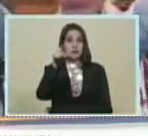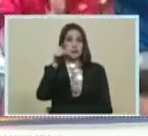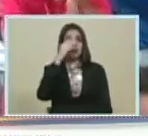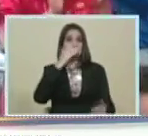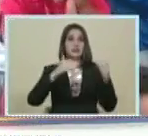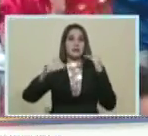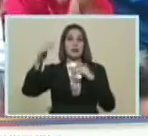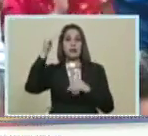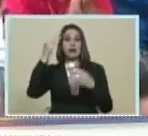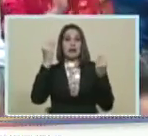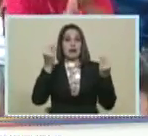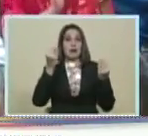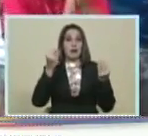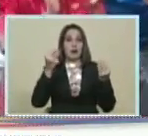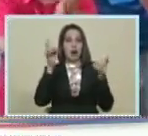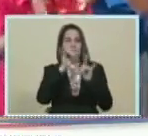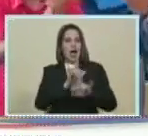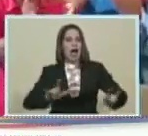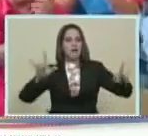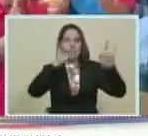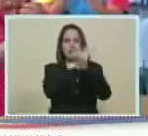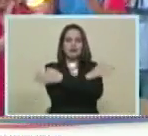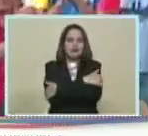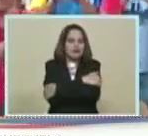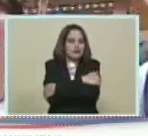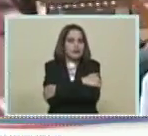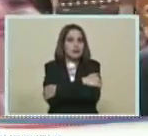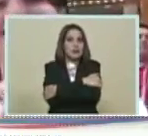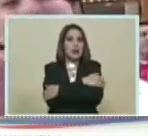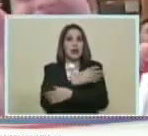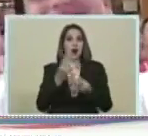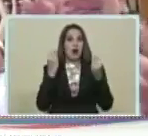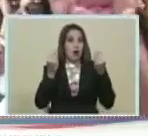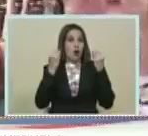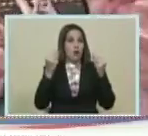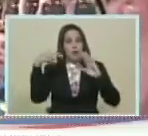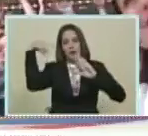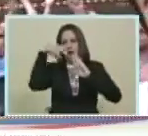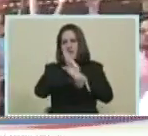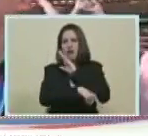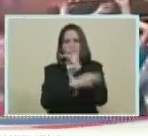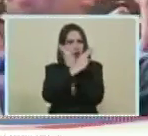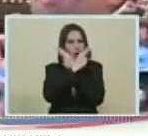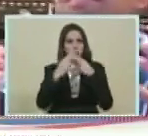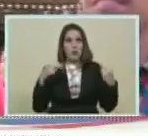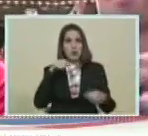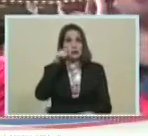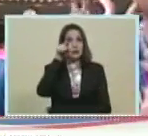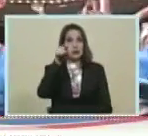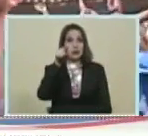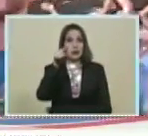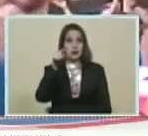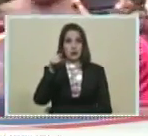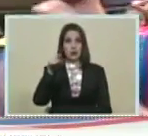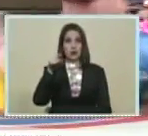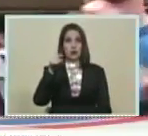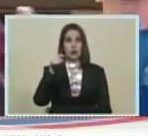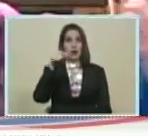El más profundo De los abrazos El más profundo De los compromisos De que